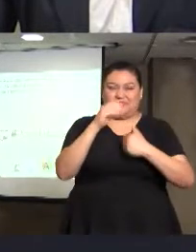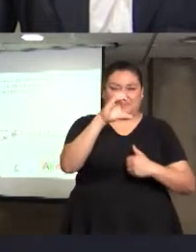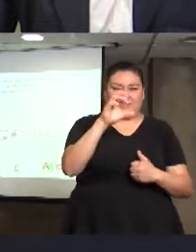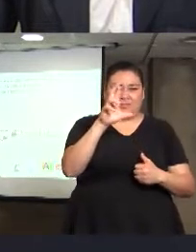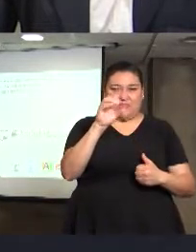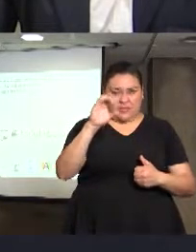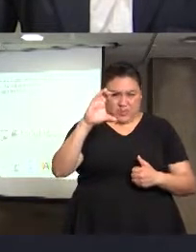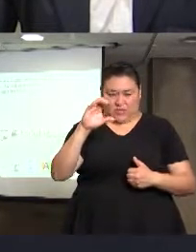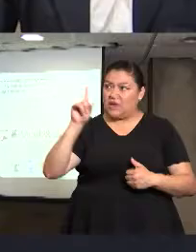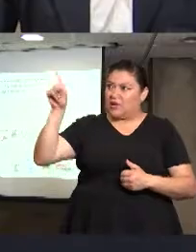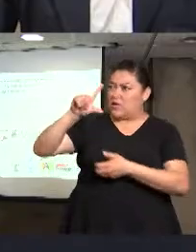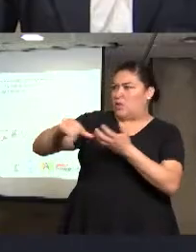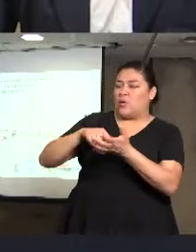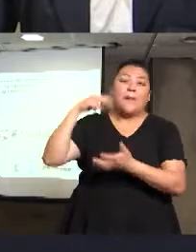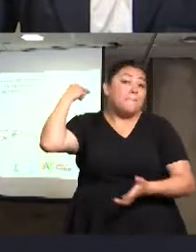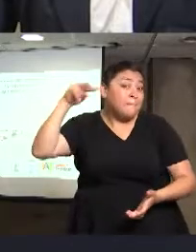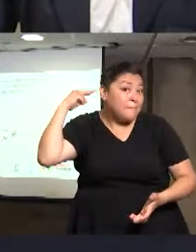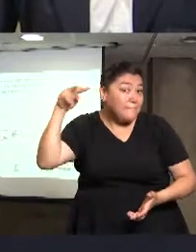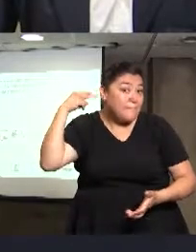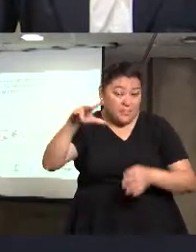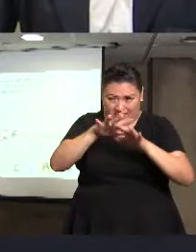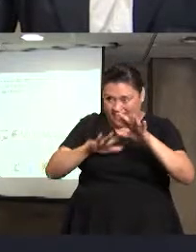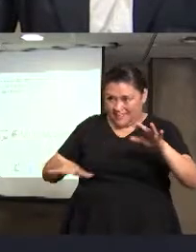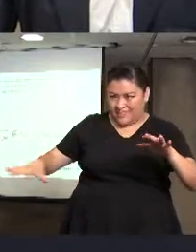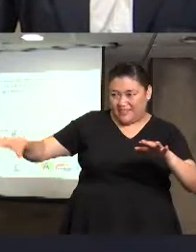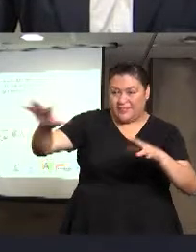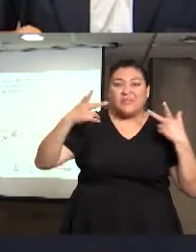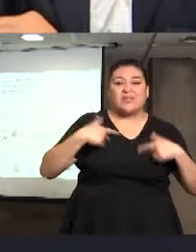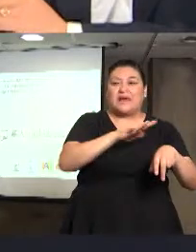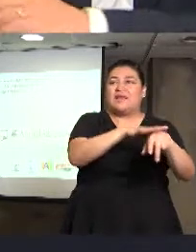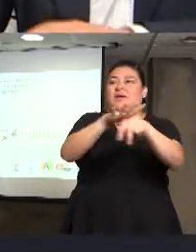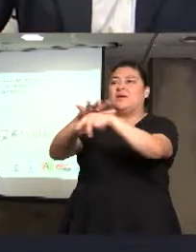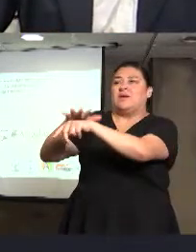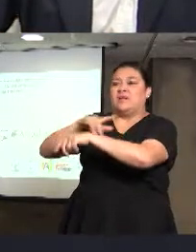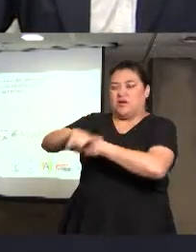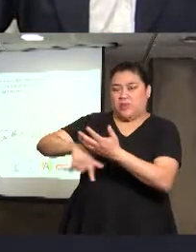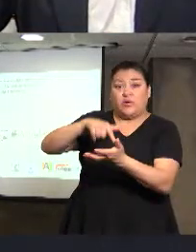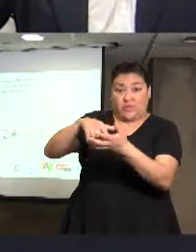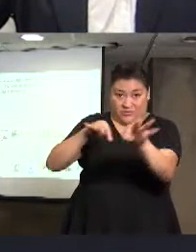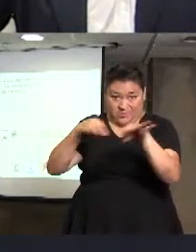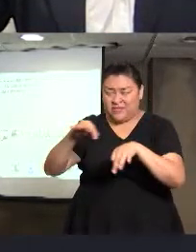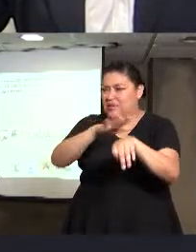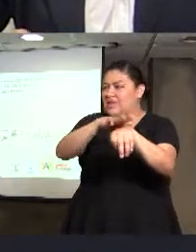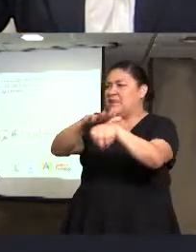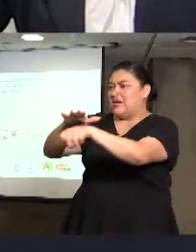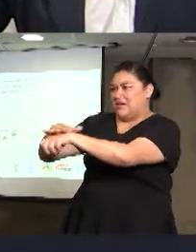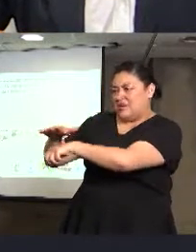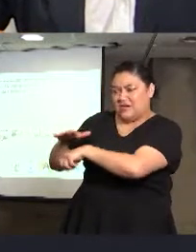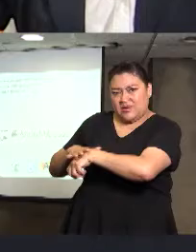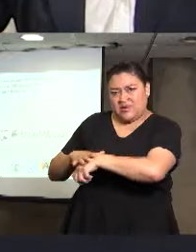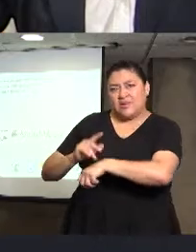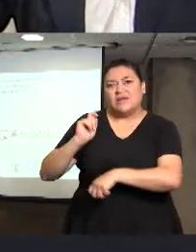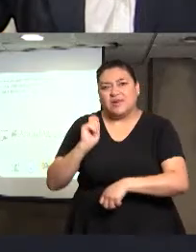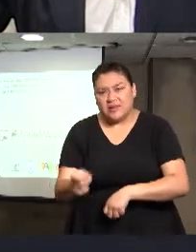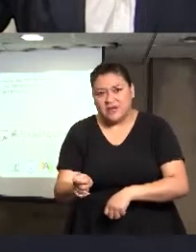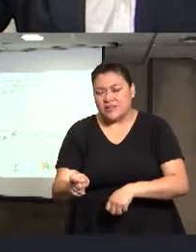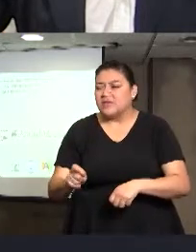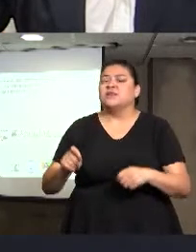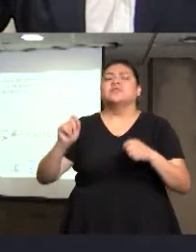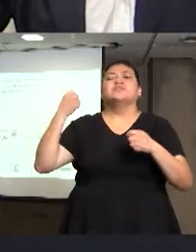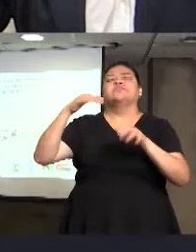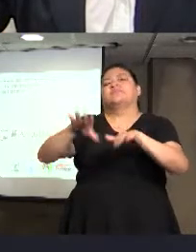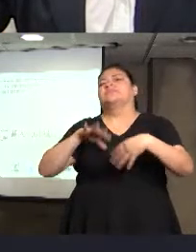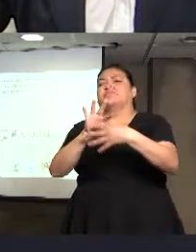en Veracruz el año pasado llevamos una jornada de sensibilización a uno de los centros de trabajo, donde al terminar esta sesión